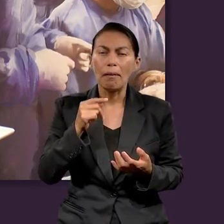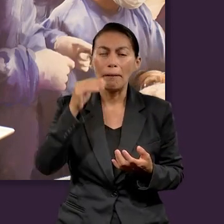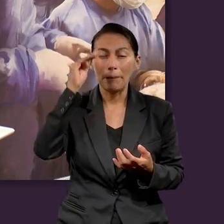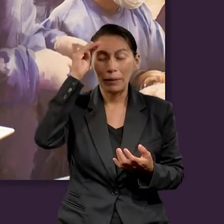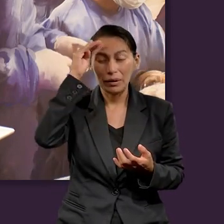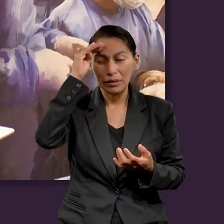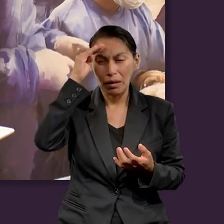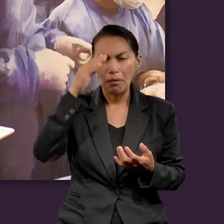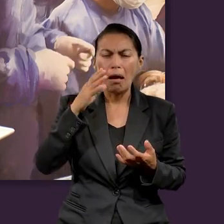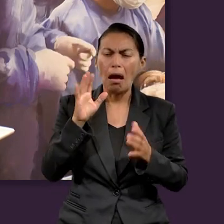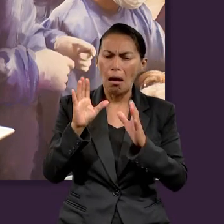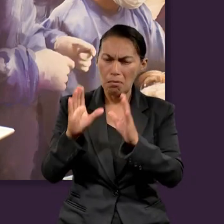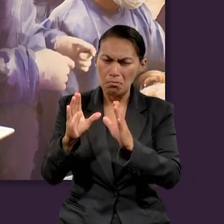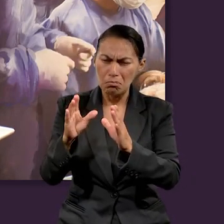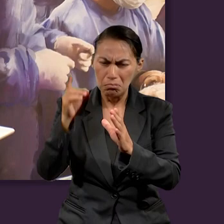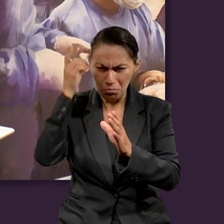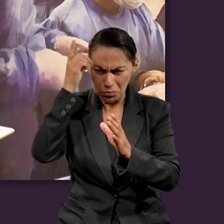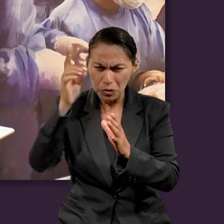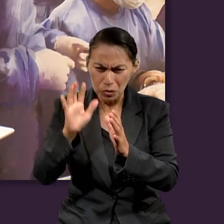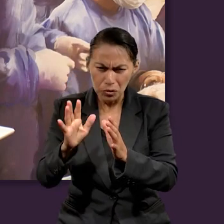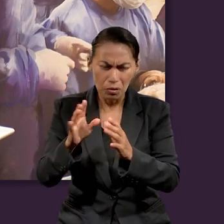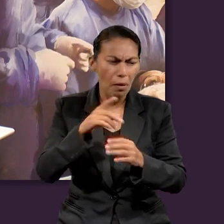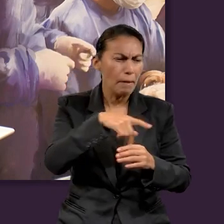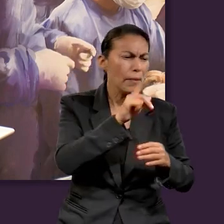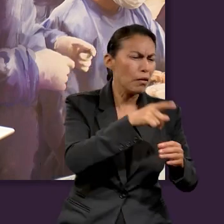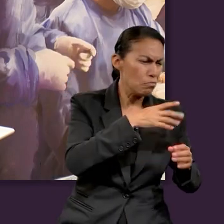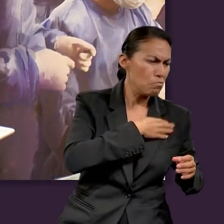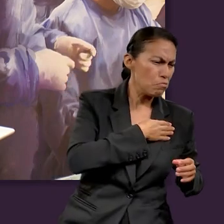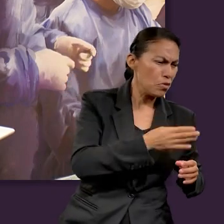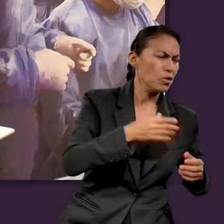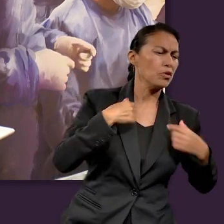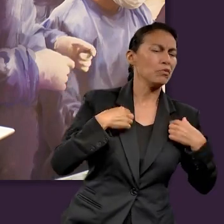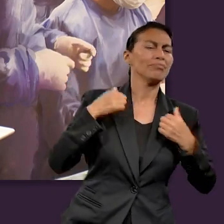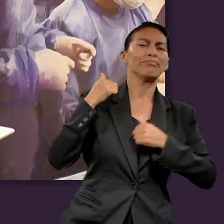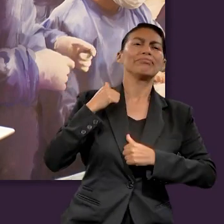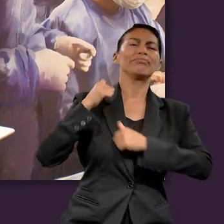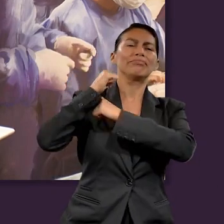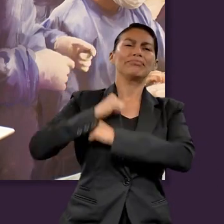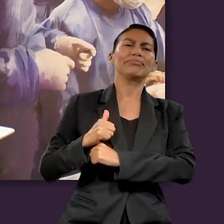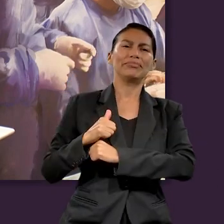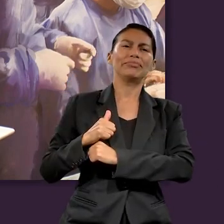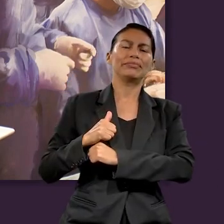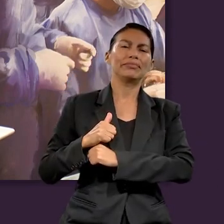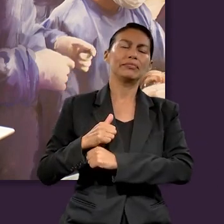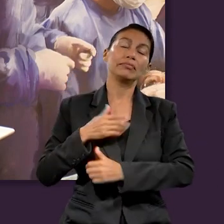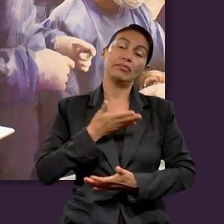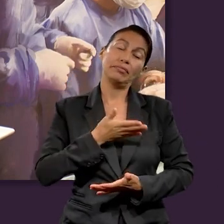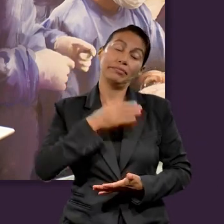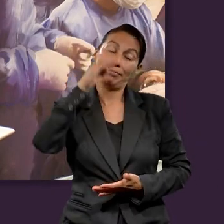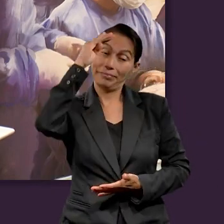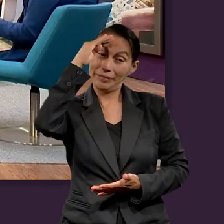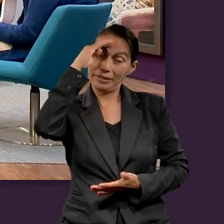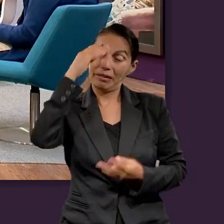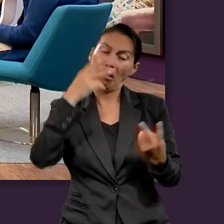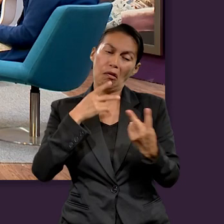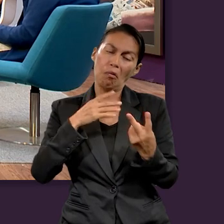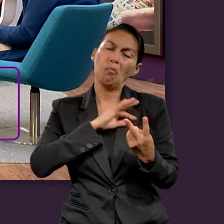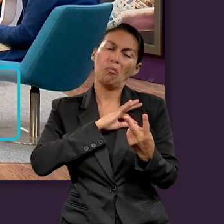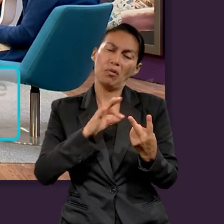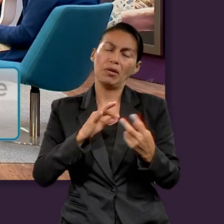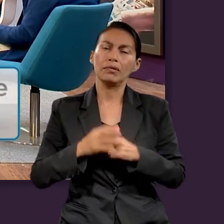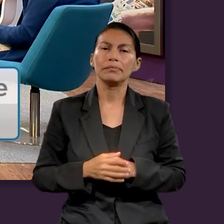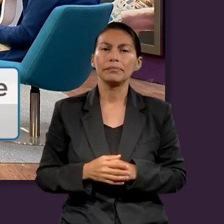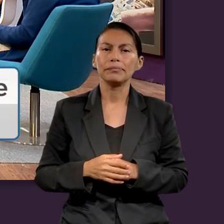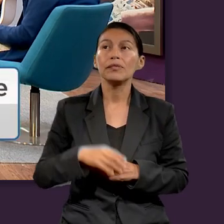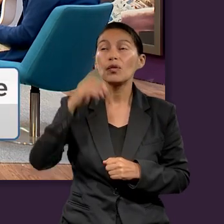pensar, él tenía la certeza de que podía hacer ambas cosas y no decidir por solamente. Sí, eso es muy importante, ¿no? El